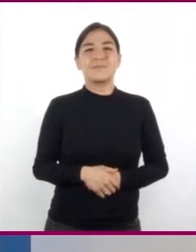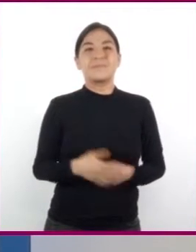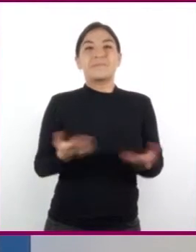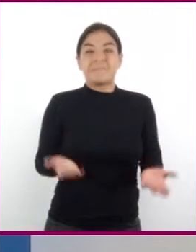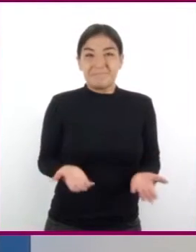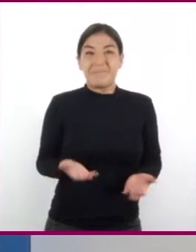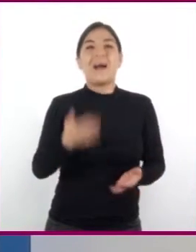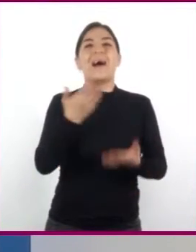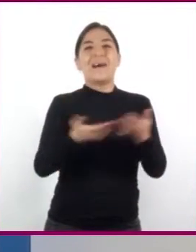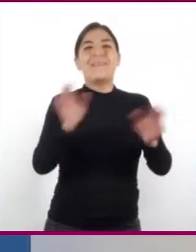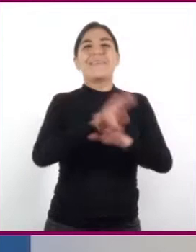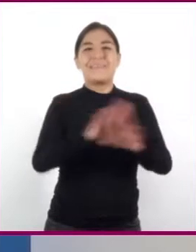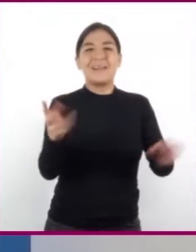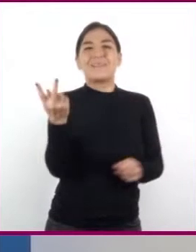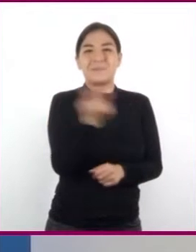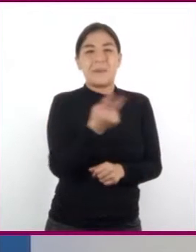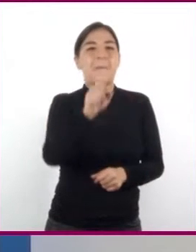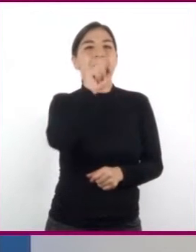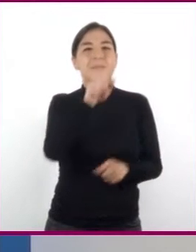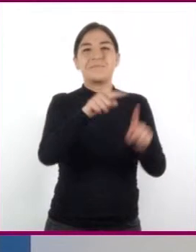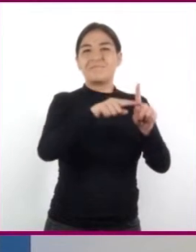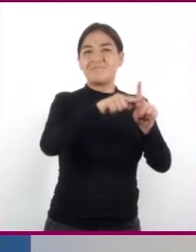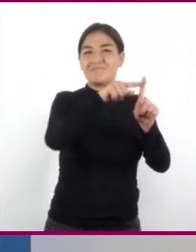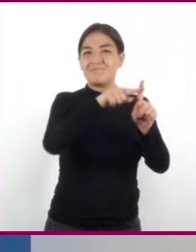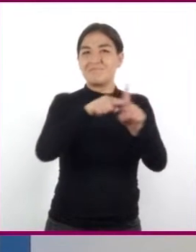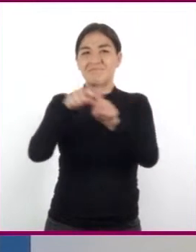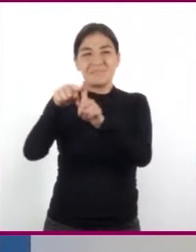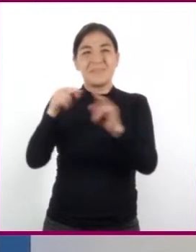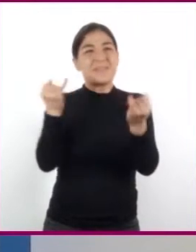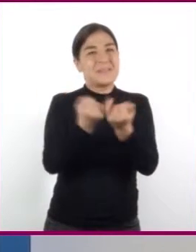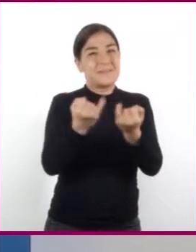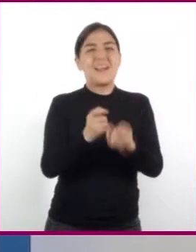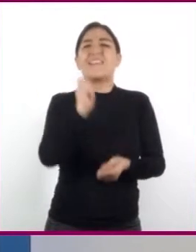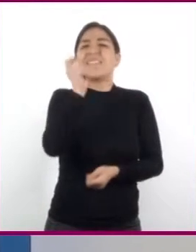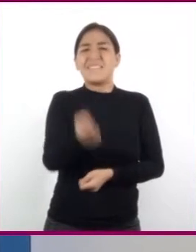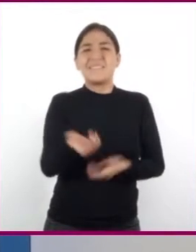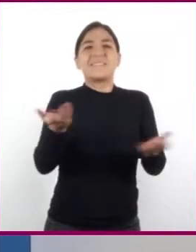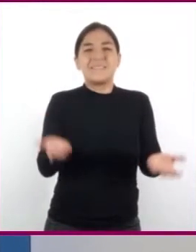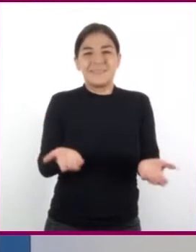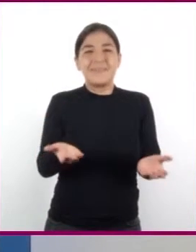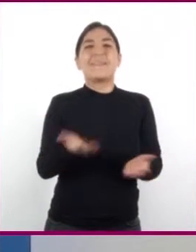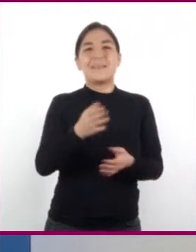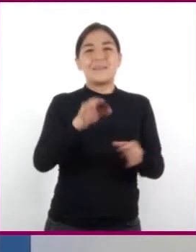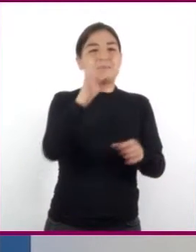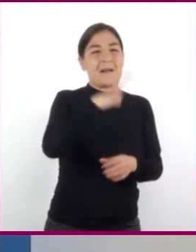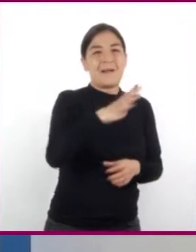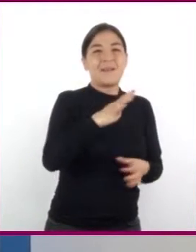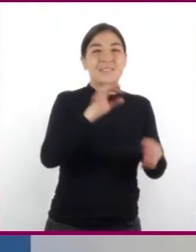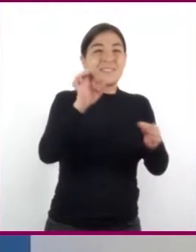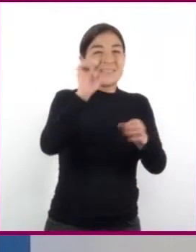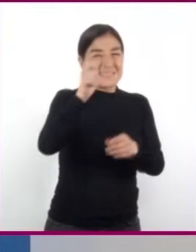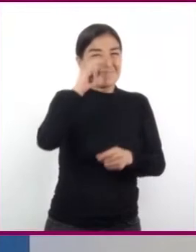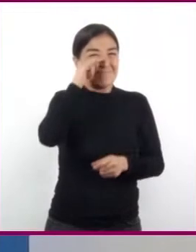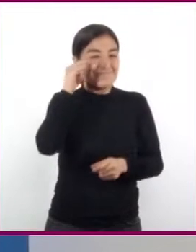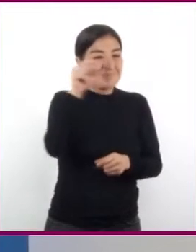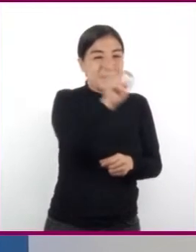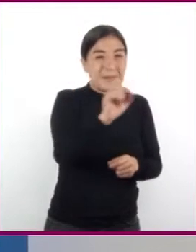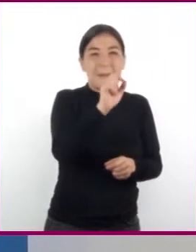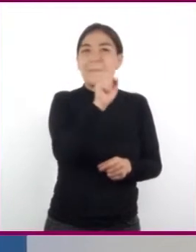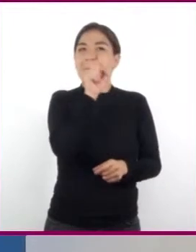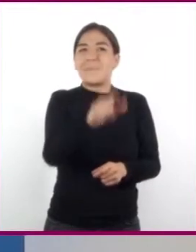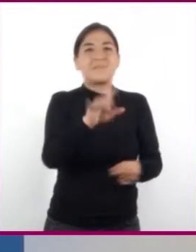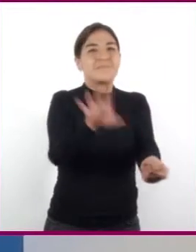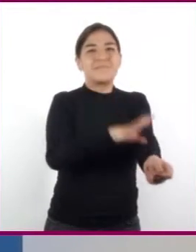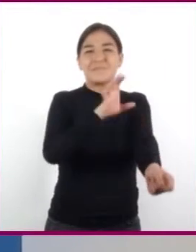Ahora sí, ambos están en la misma temperatura. Eso significa que sus partículas tienen la misma cantidad de